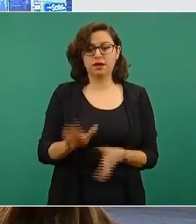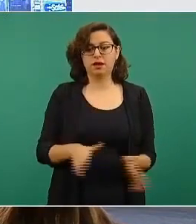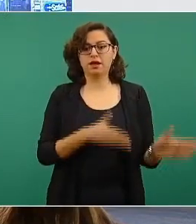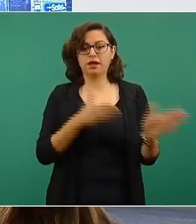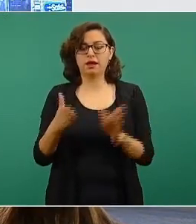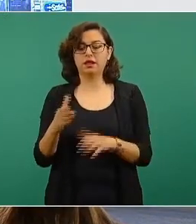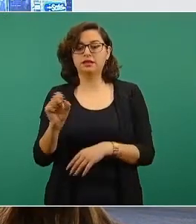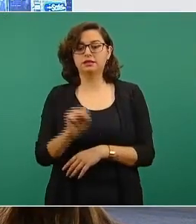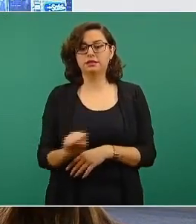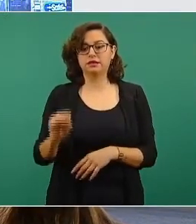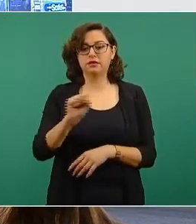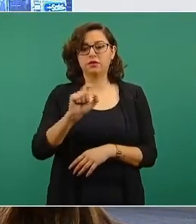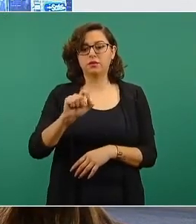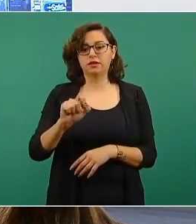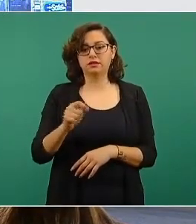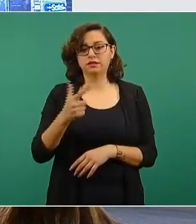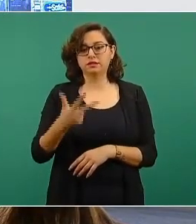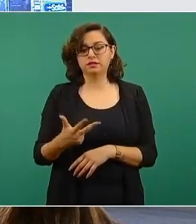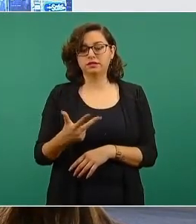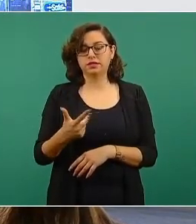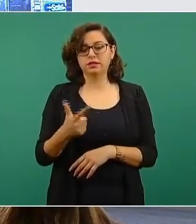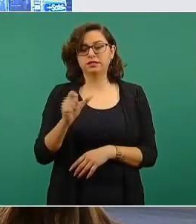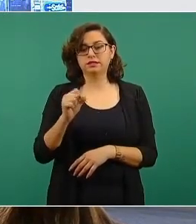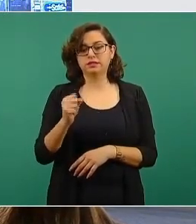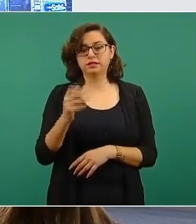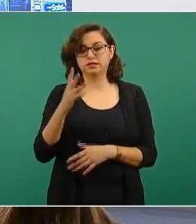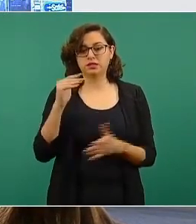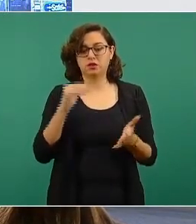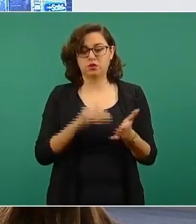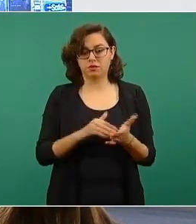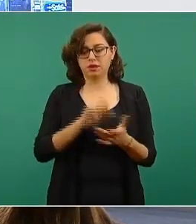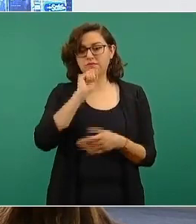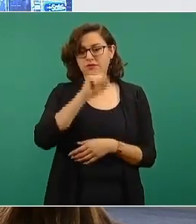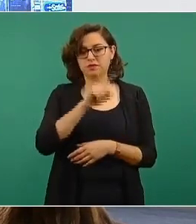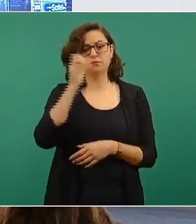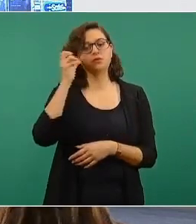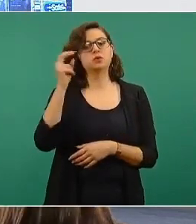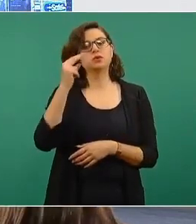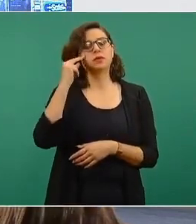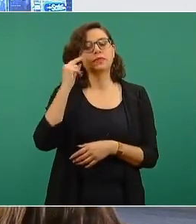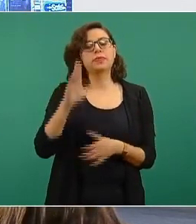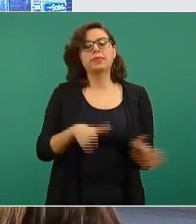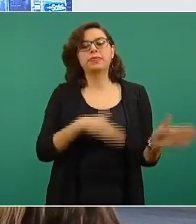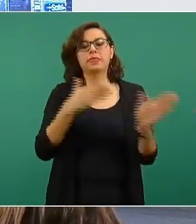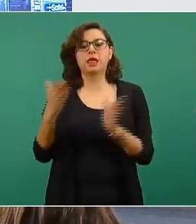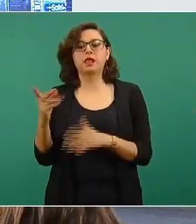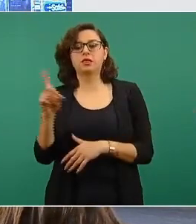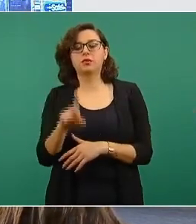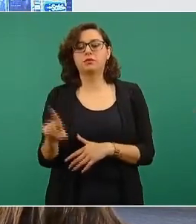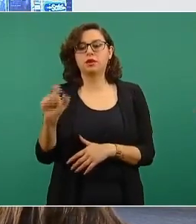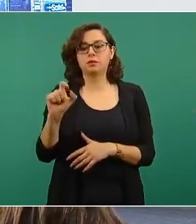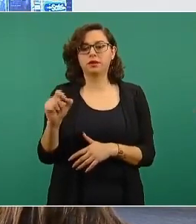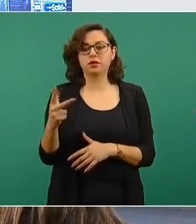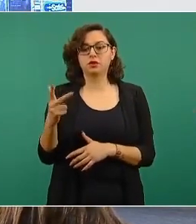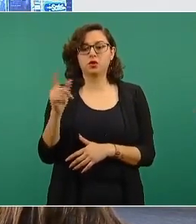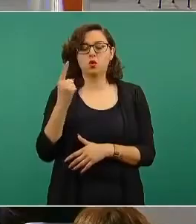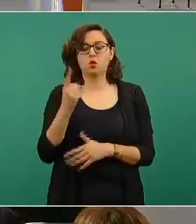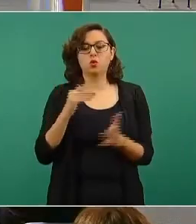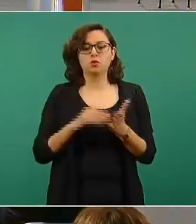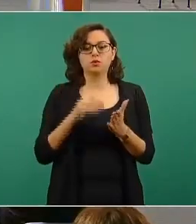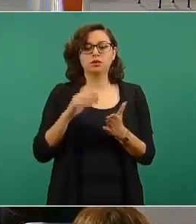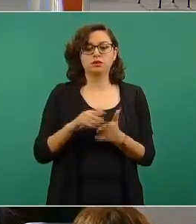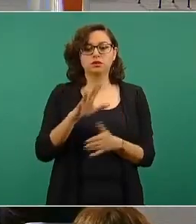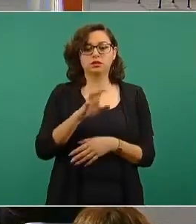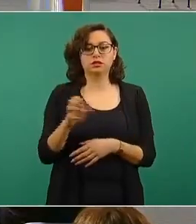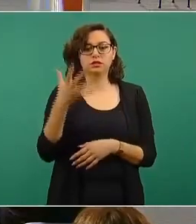65 mil envasadas desde China y el domingo recibimos un millón 510 mil